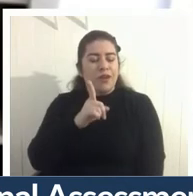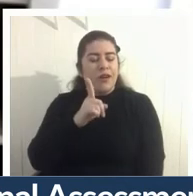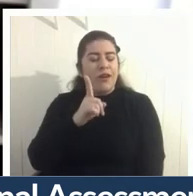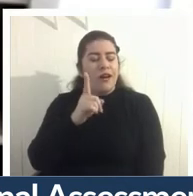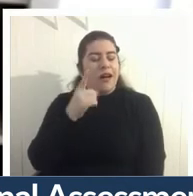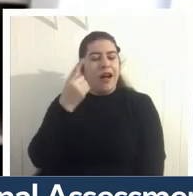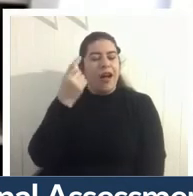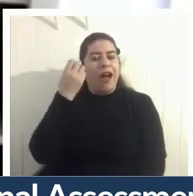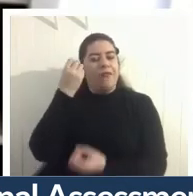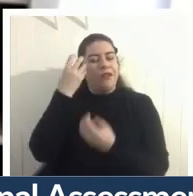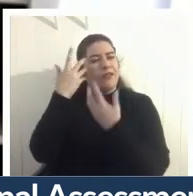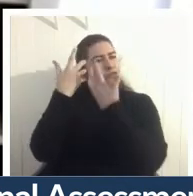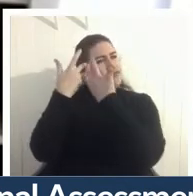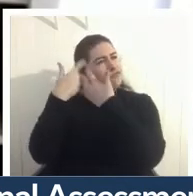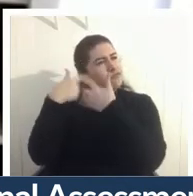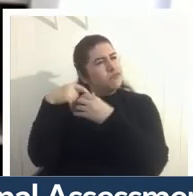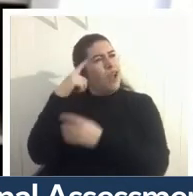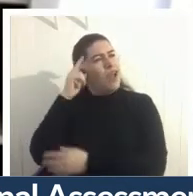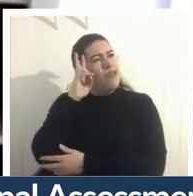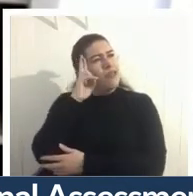porque tantas cosas han cambiado